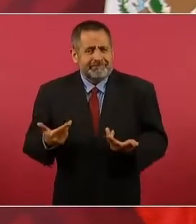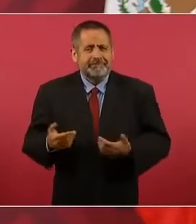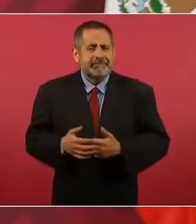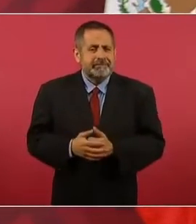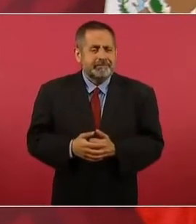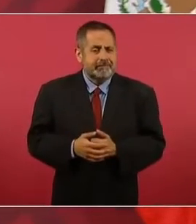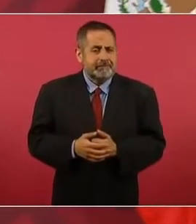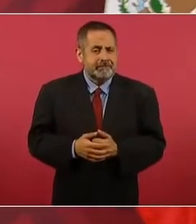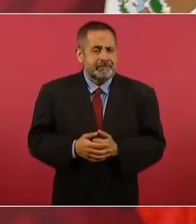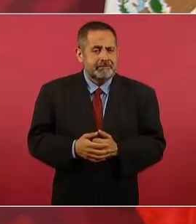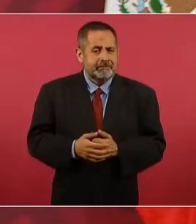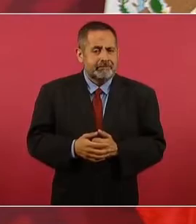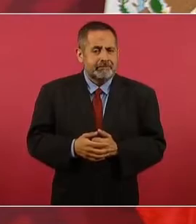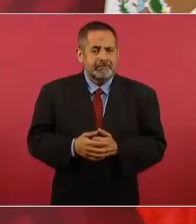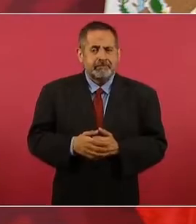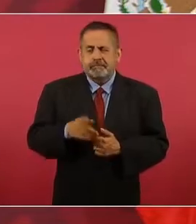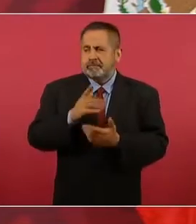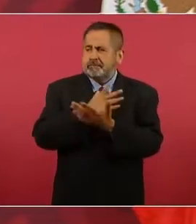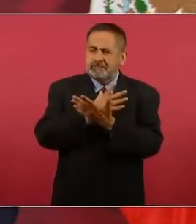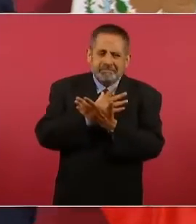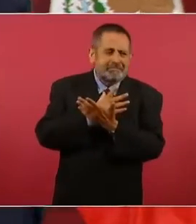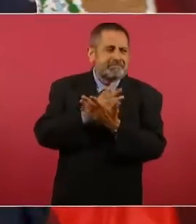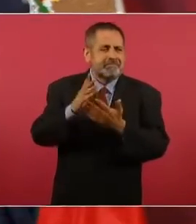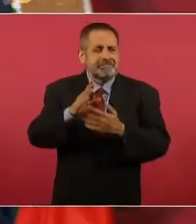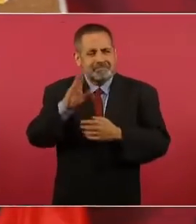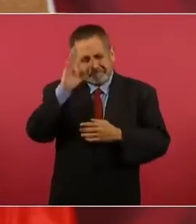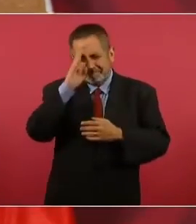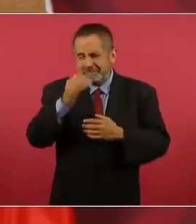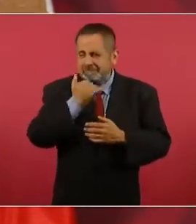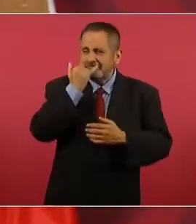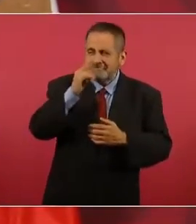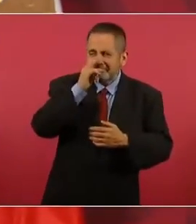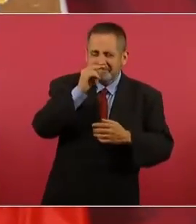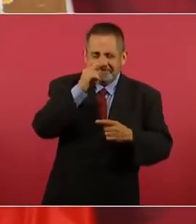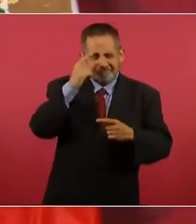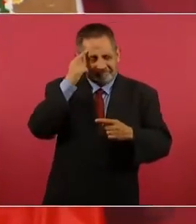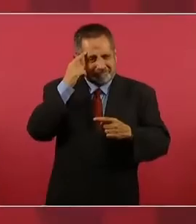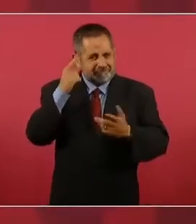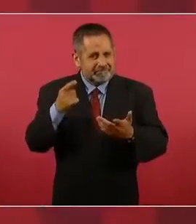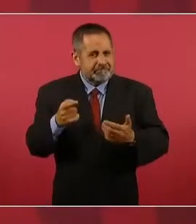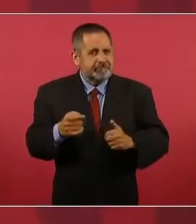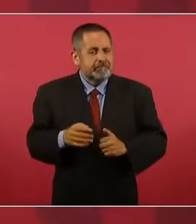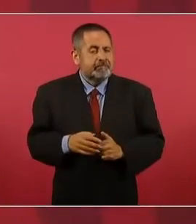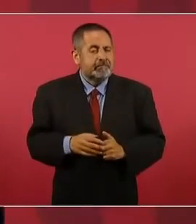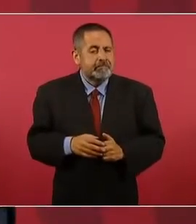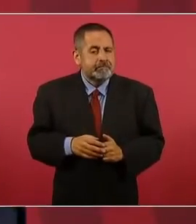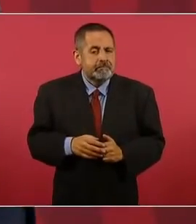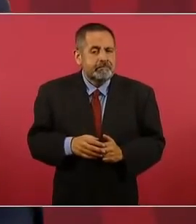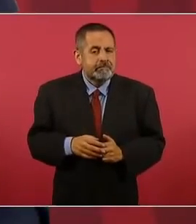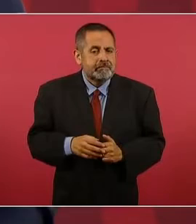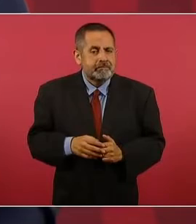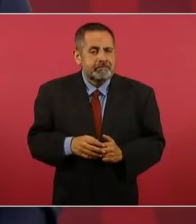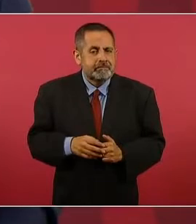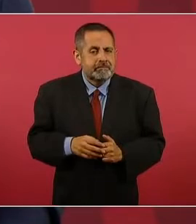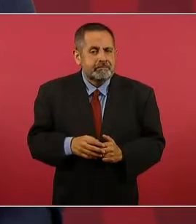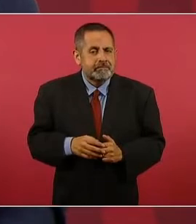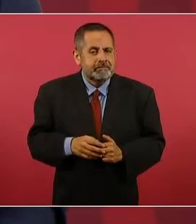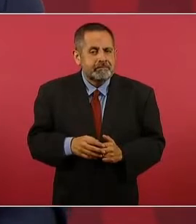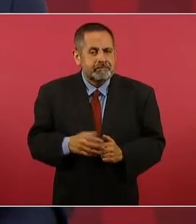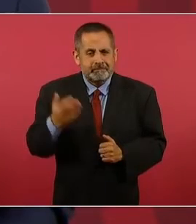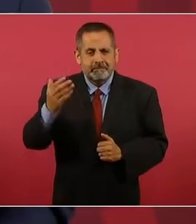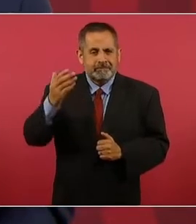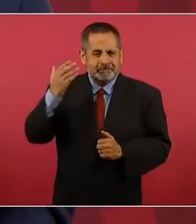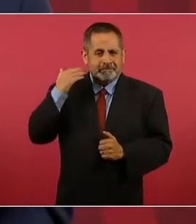y los excesos, los errores y